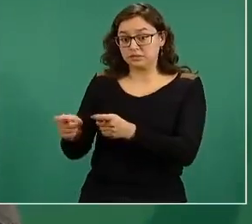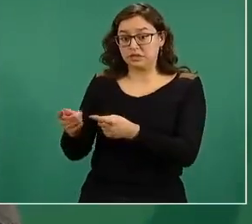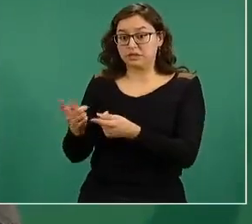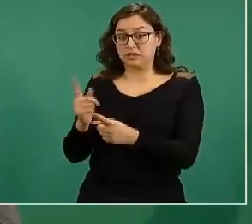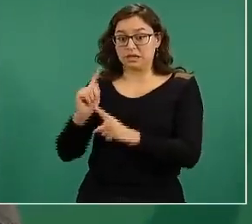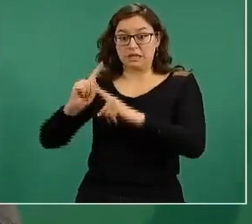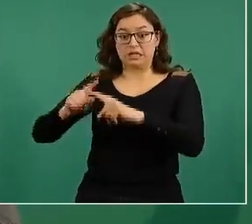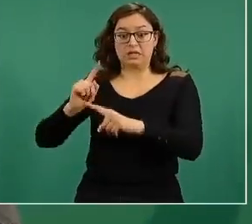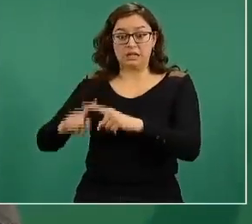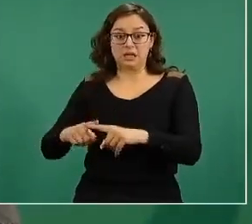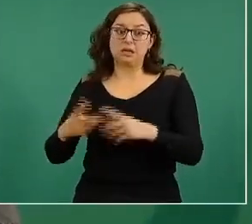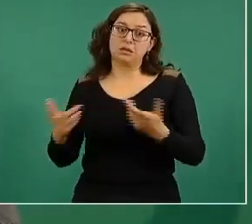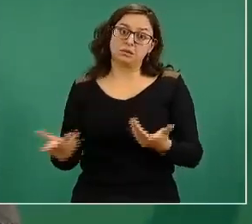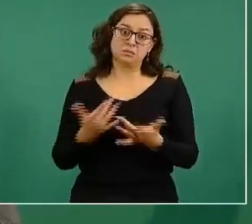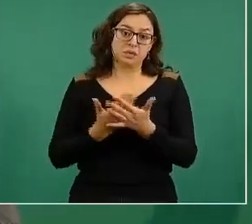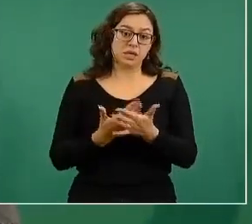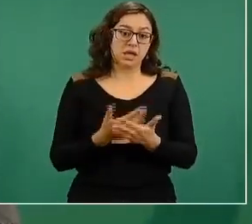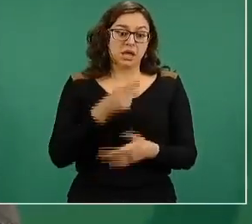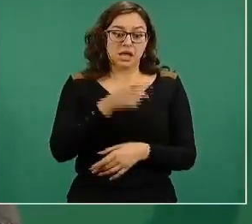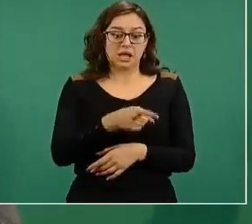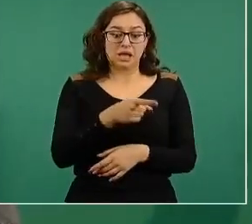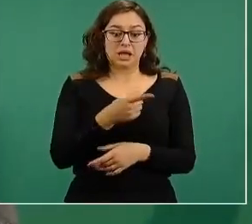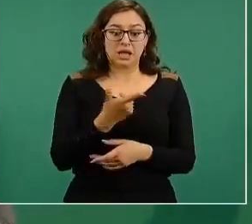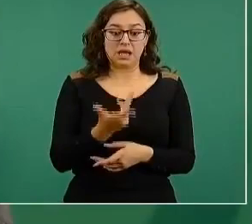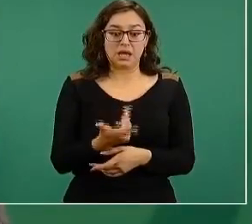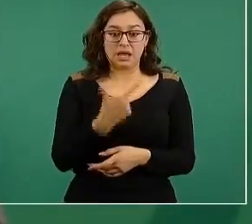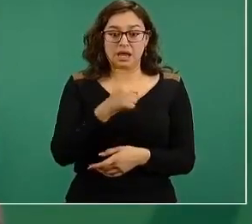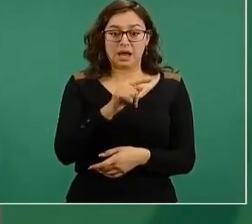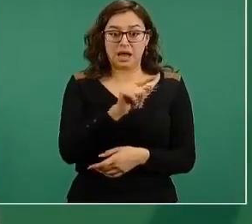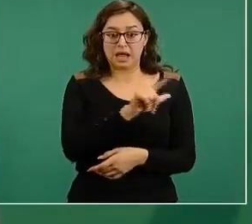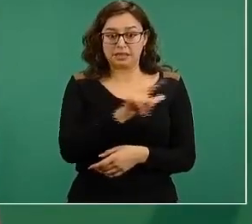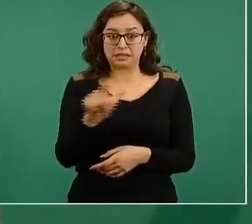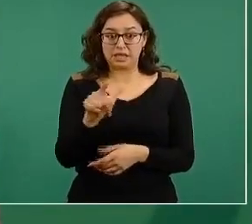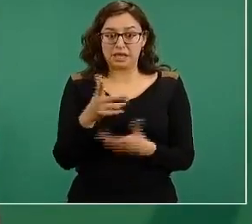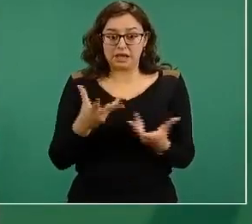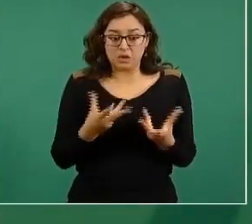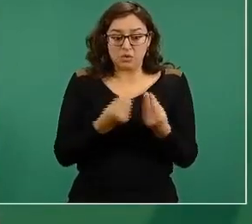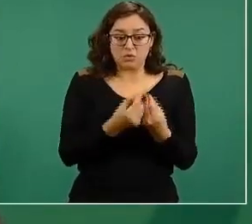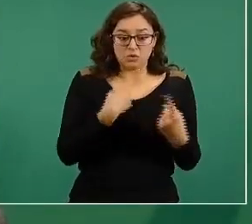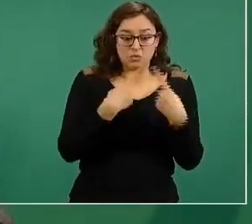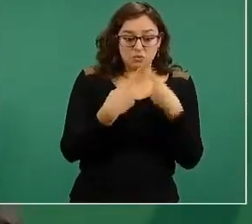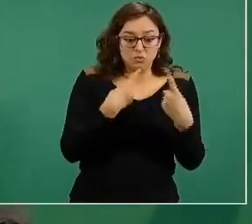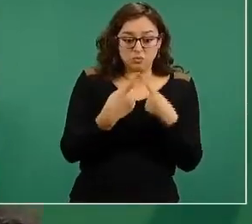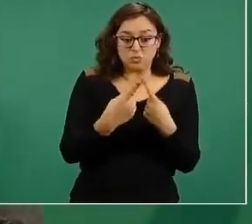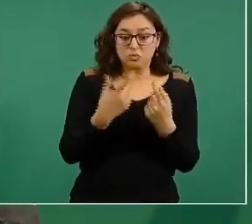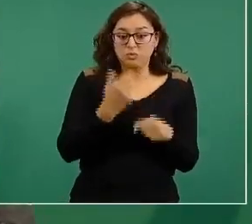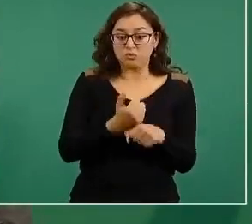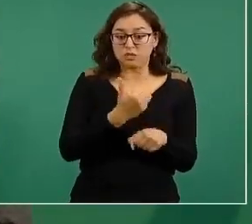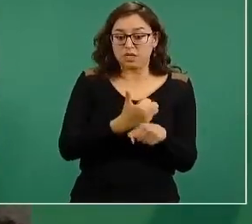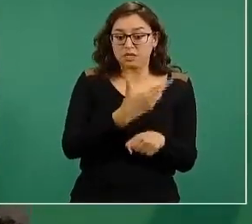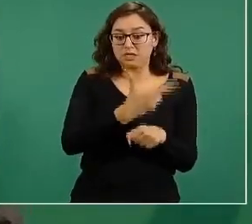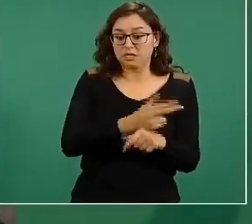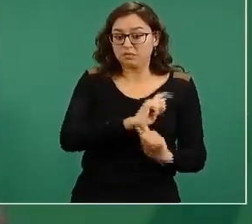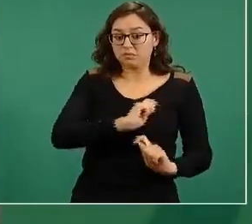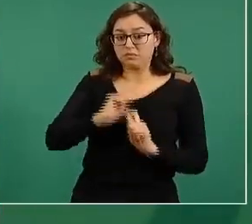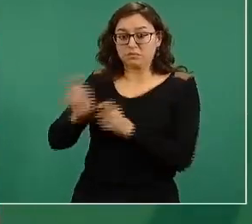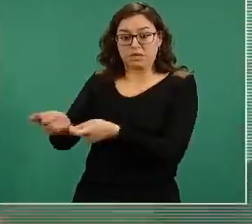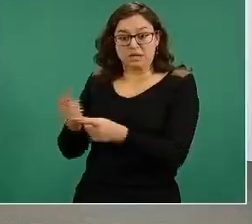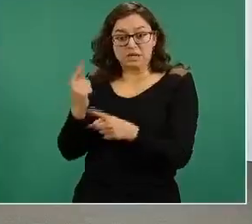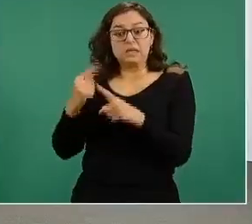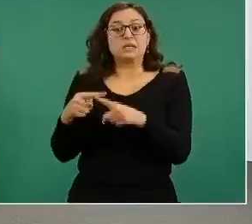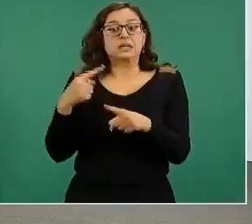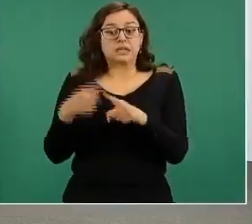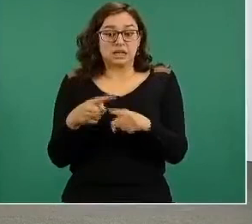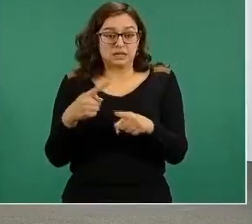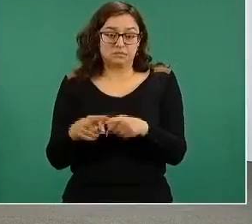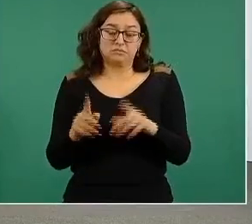junto con el subsecretario quién vaya a quedar a cargo del Centro Nacional y particularmente de